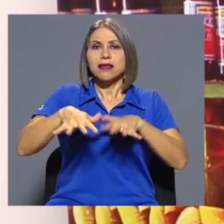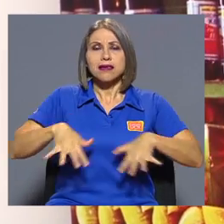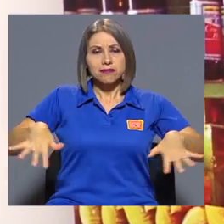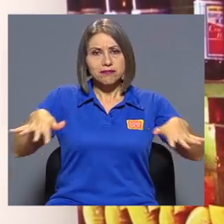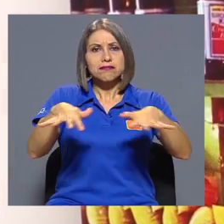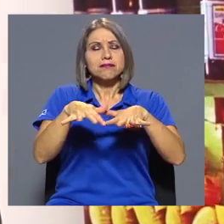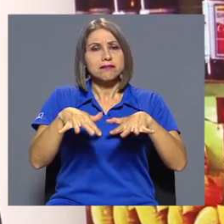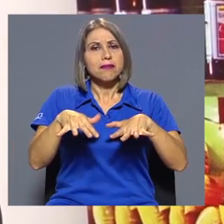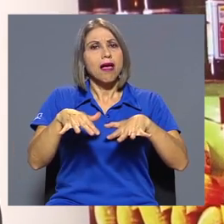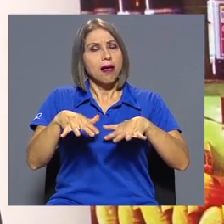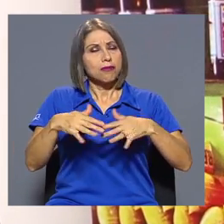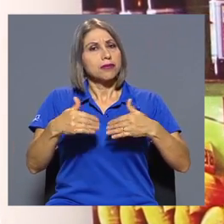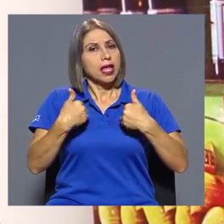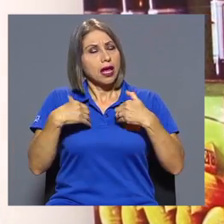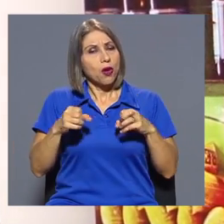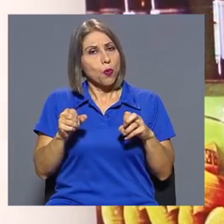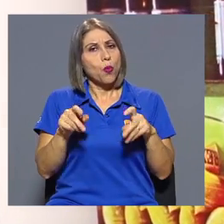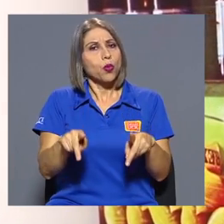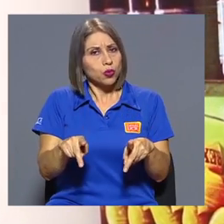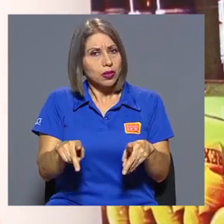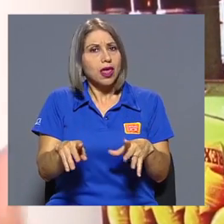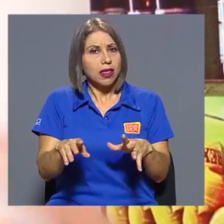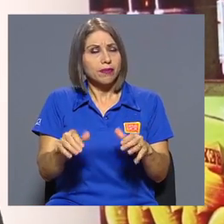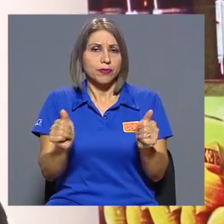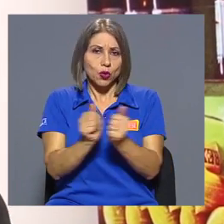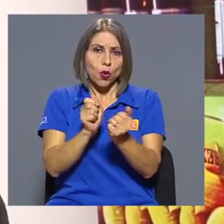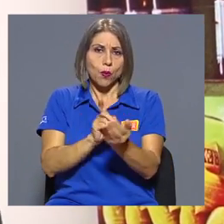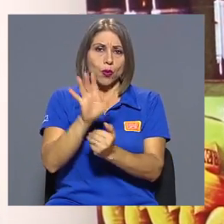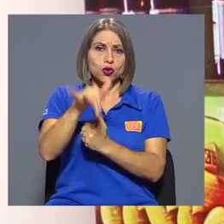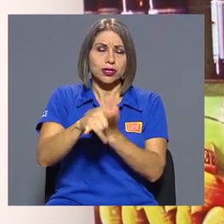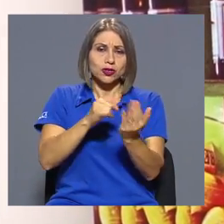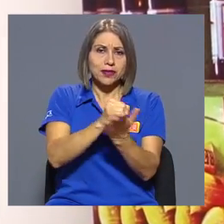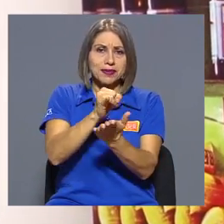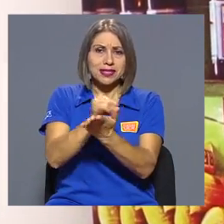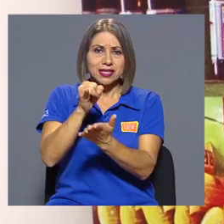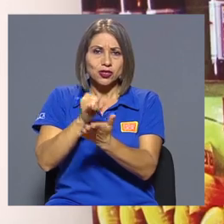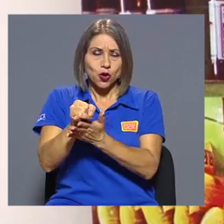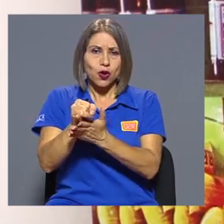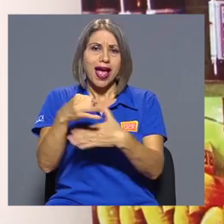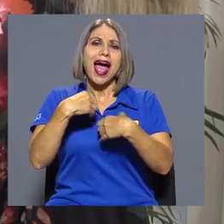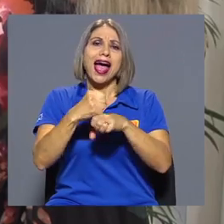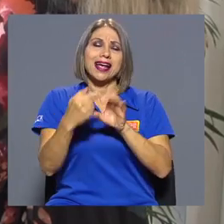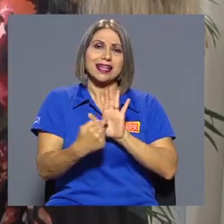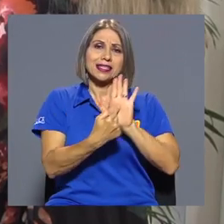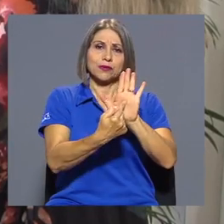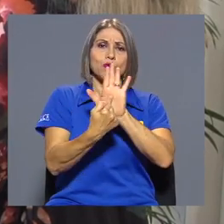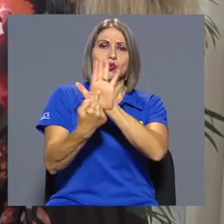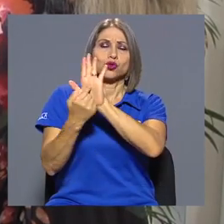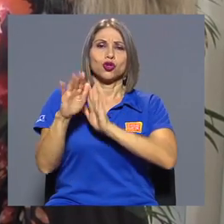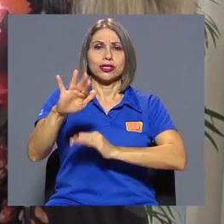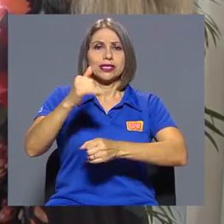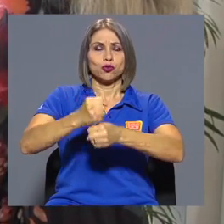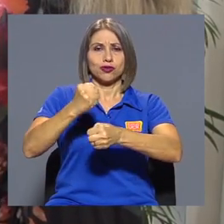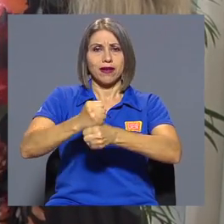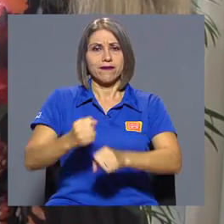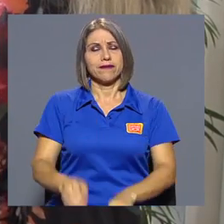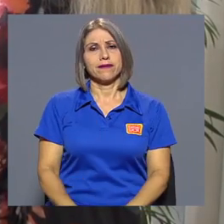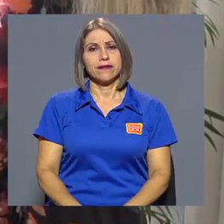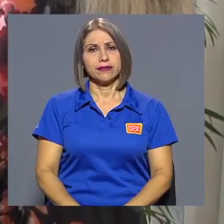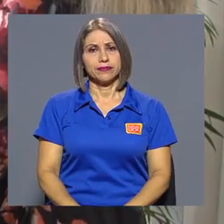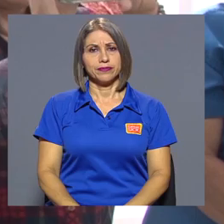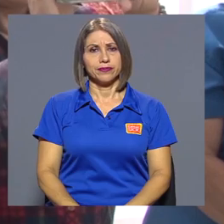aquí un espacio que les permita también, dentro de sus proyectos de investigación, hacer exposiciones de sus trabajos.